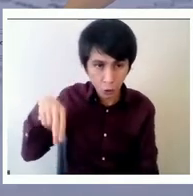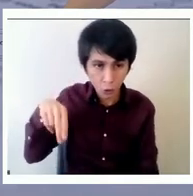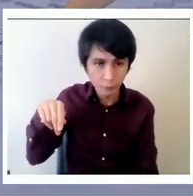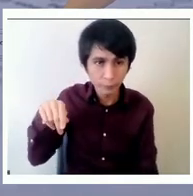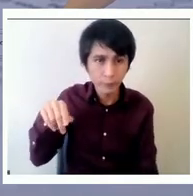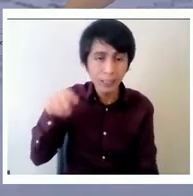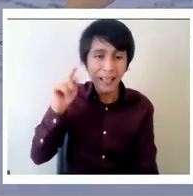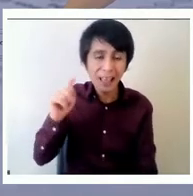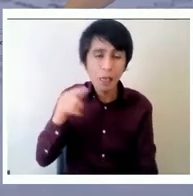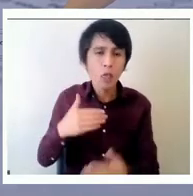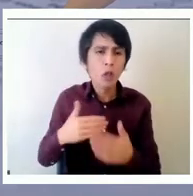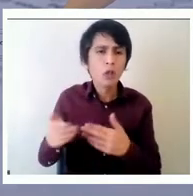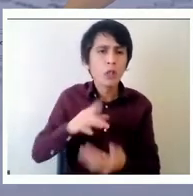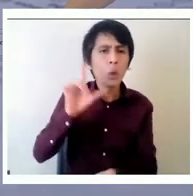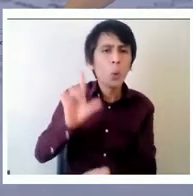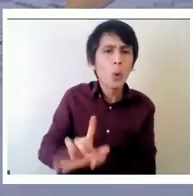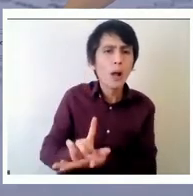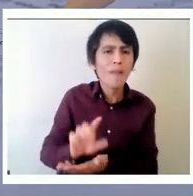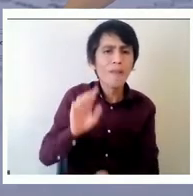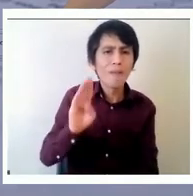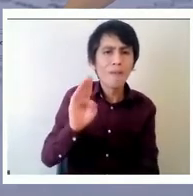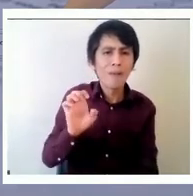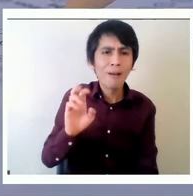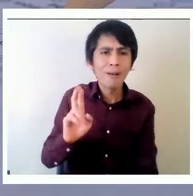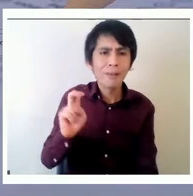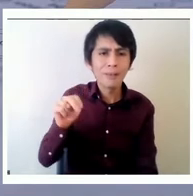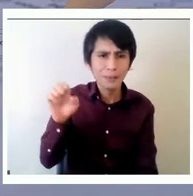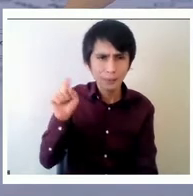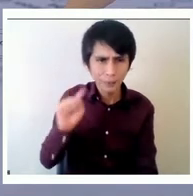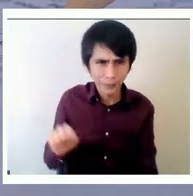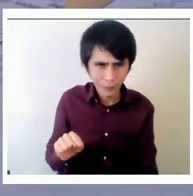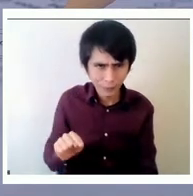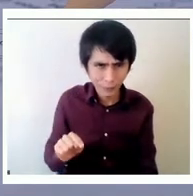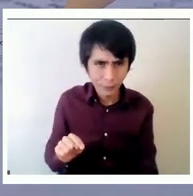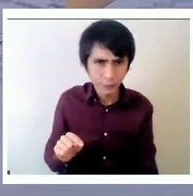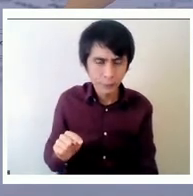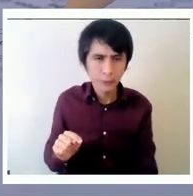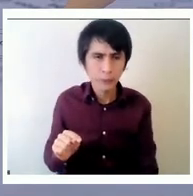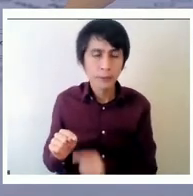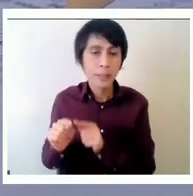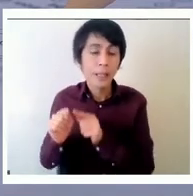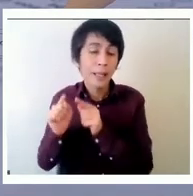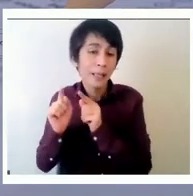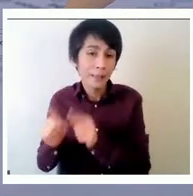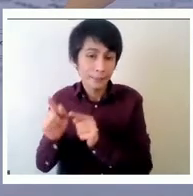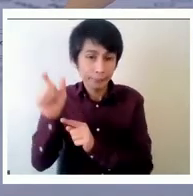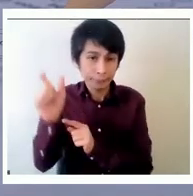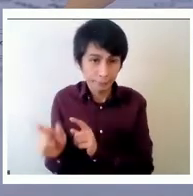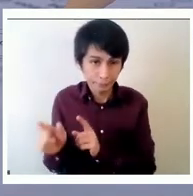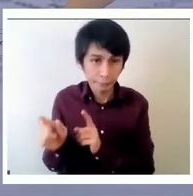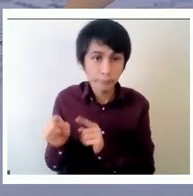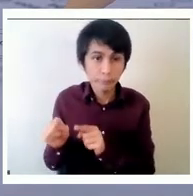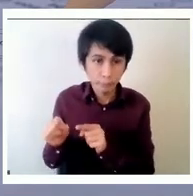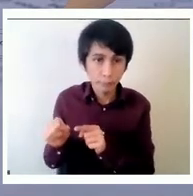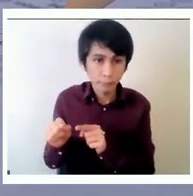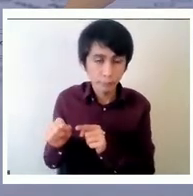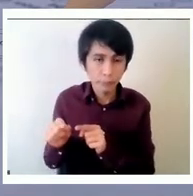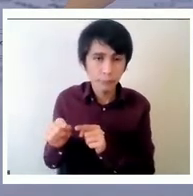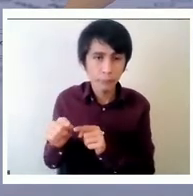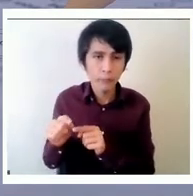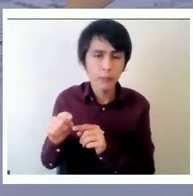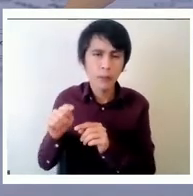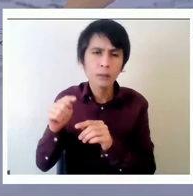Burness y frecuentemente fue citado